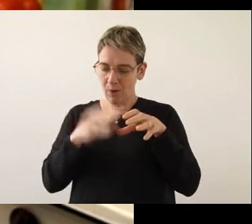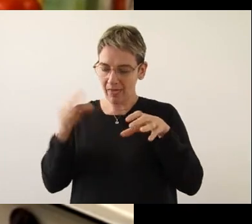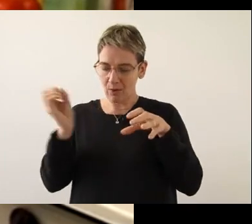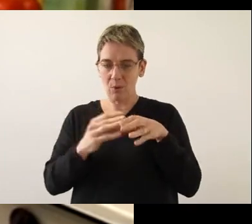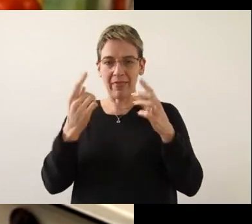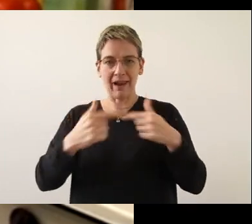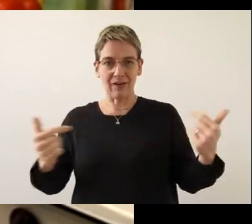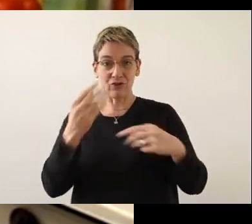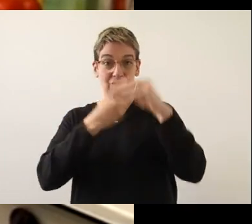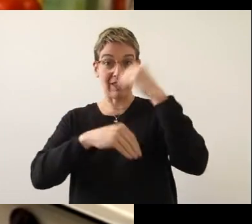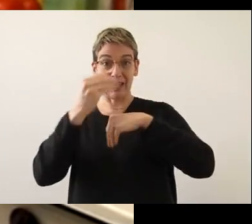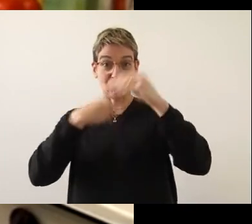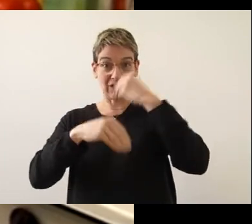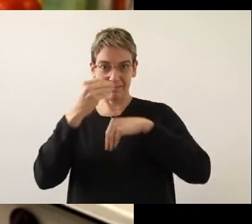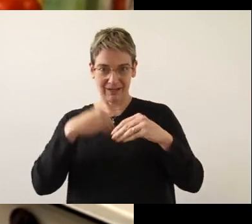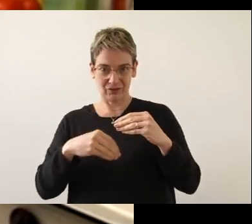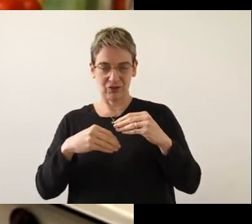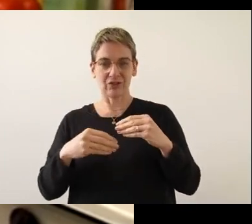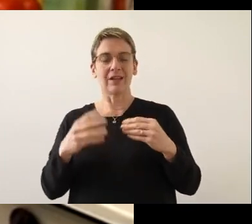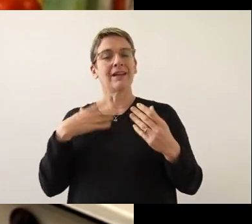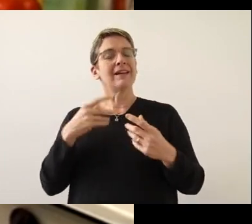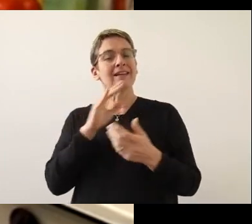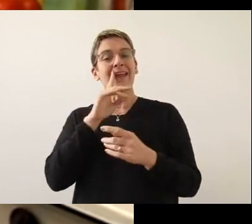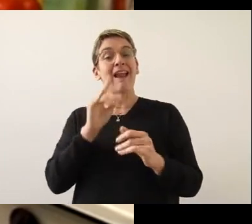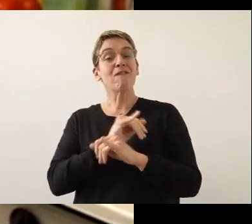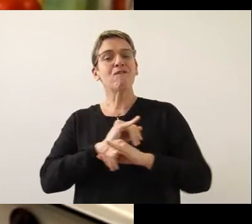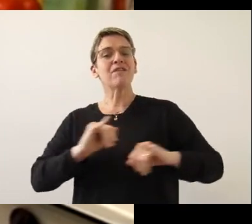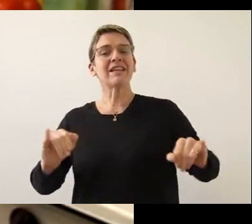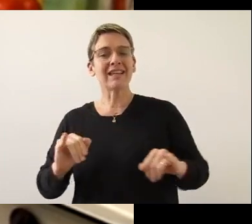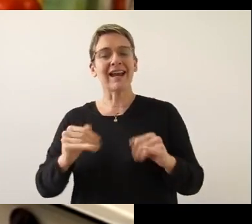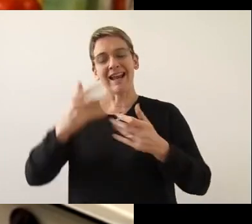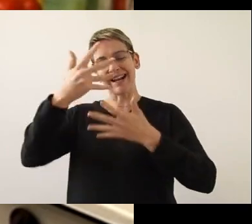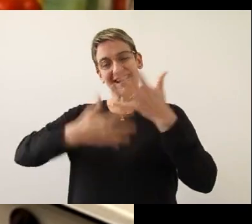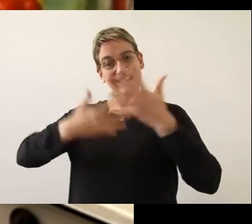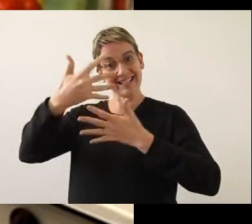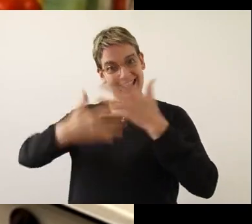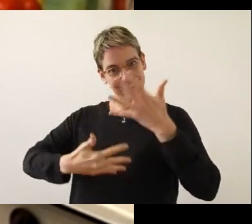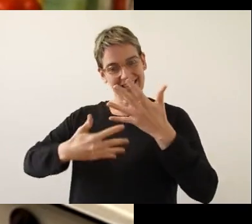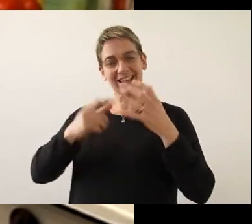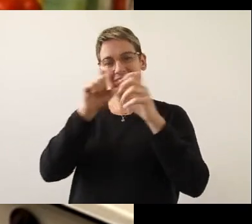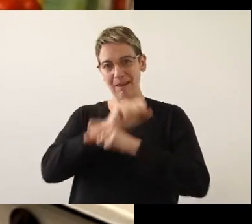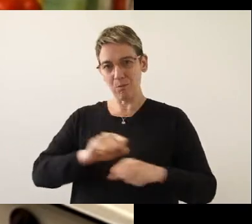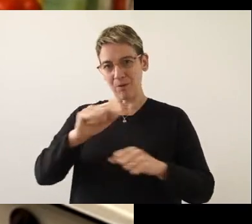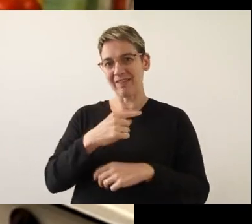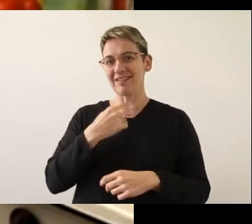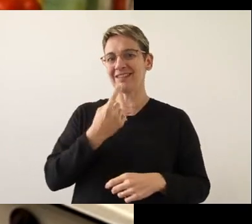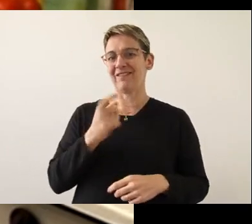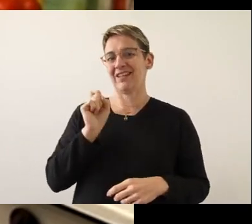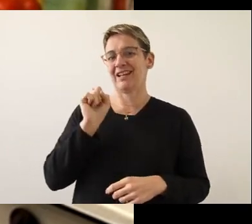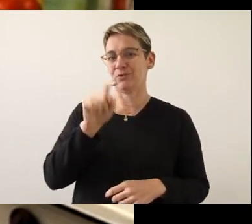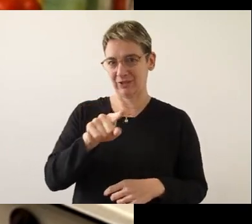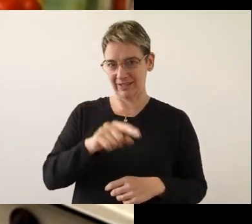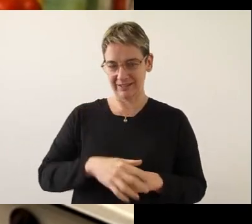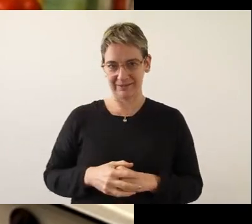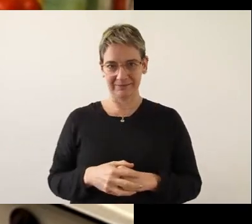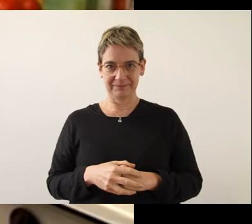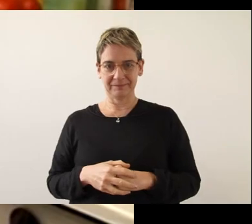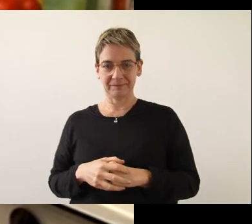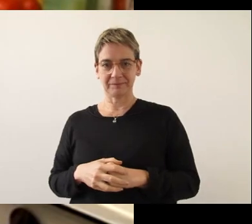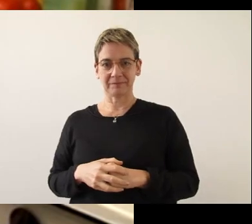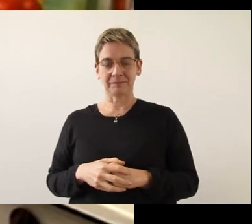alimentos y al final brindaremos algunas recetas que le pueden ser de gran utilidad.